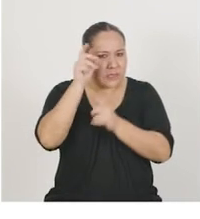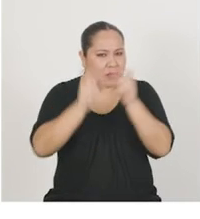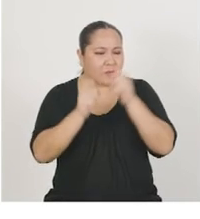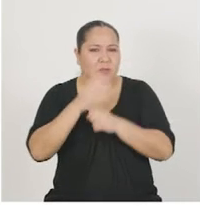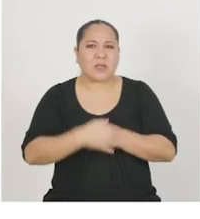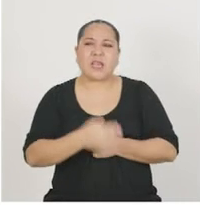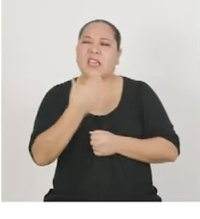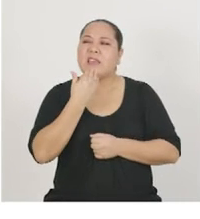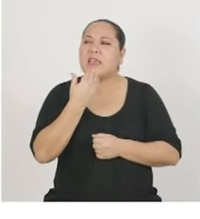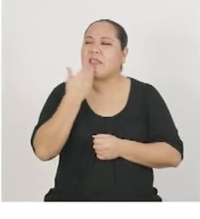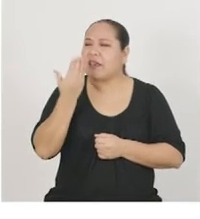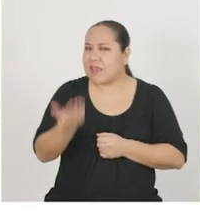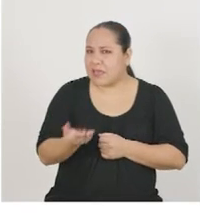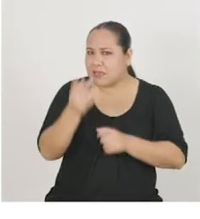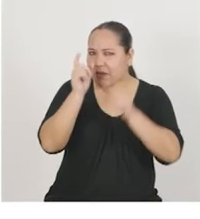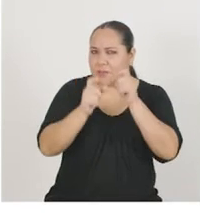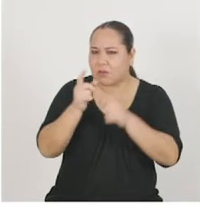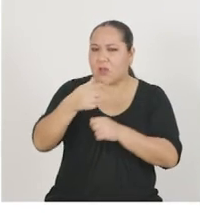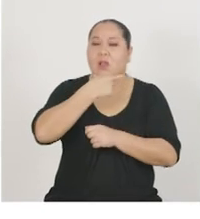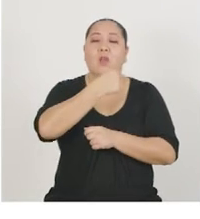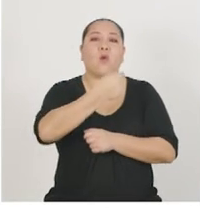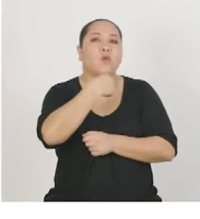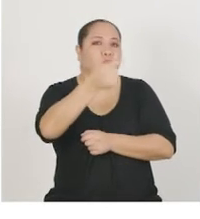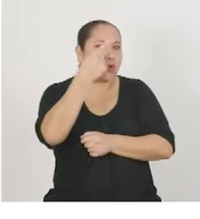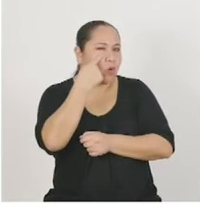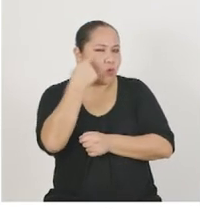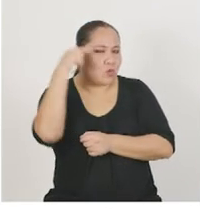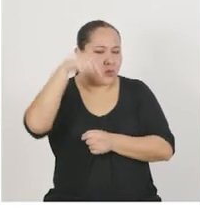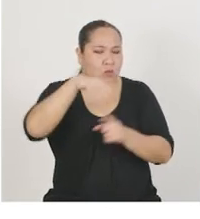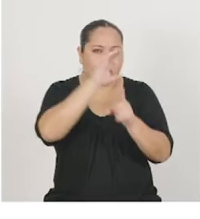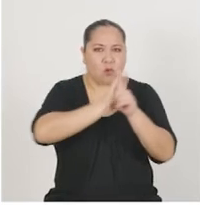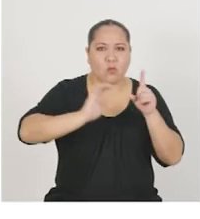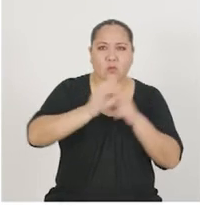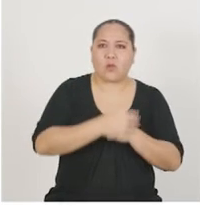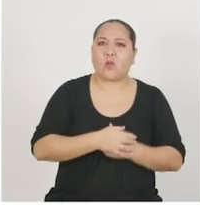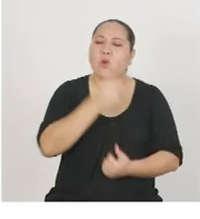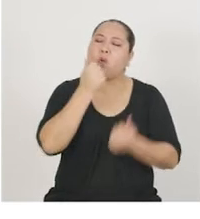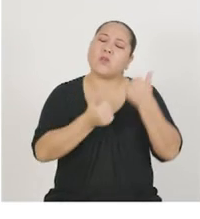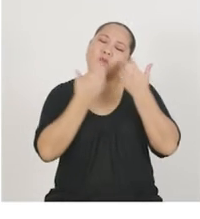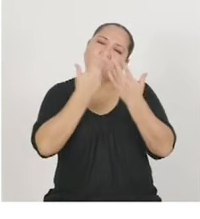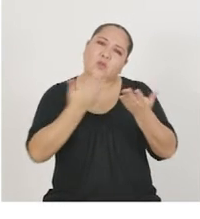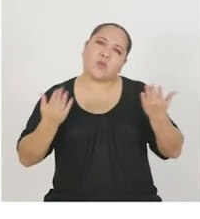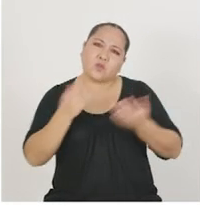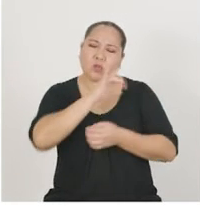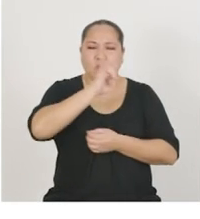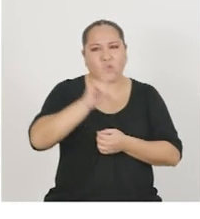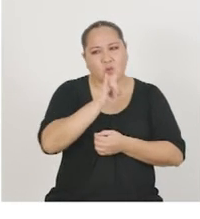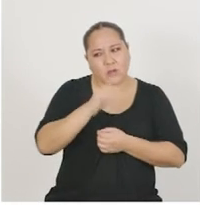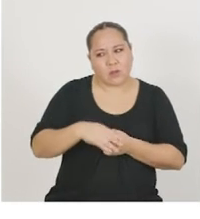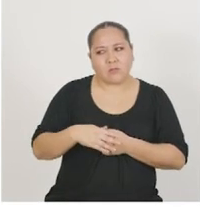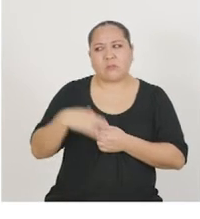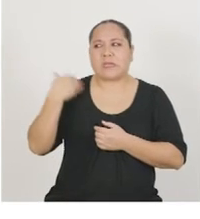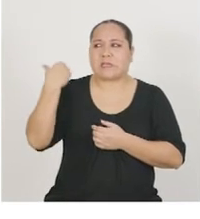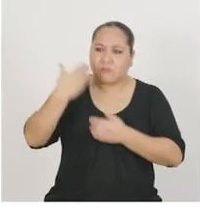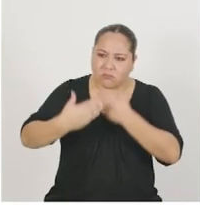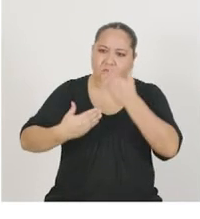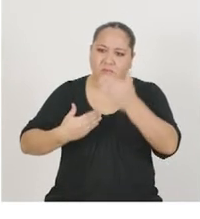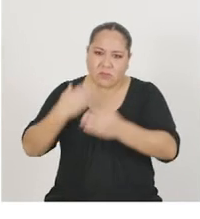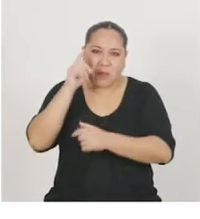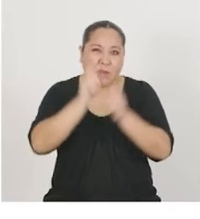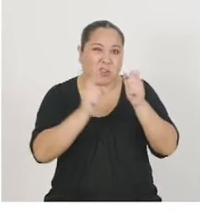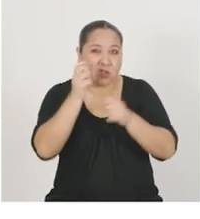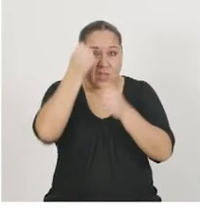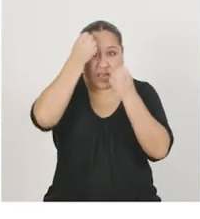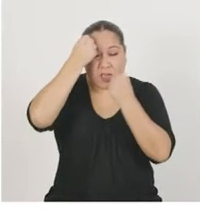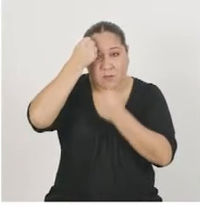personas? ¿Quiénes son a los que les gusta conocer nuestra cultura? ¿Qué productos usan con frecuencia los que